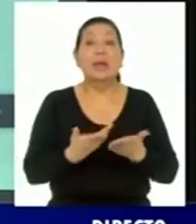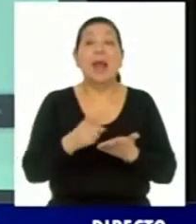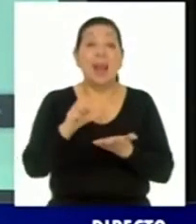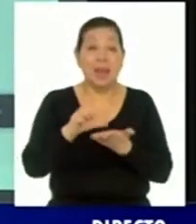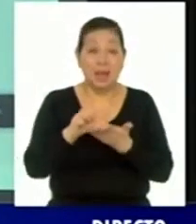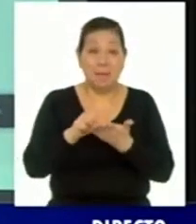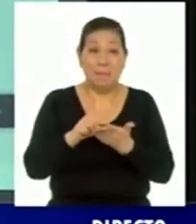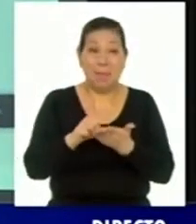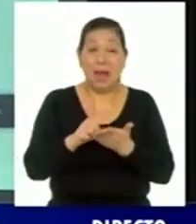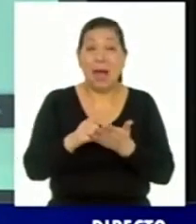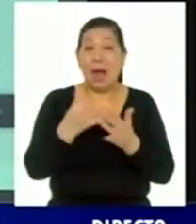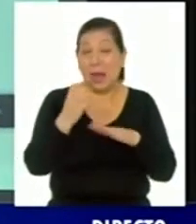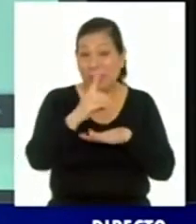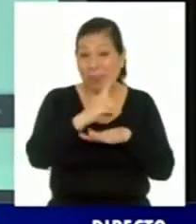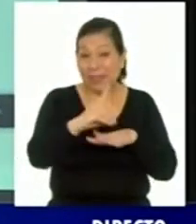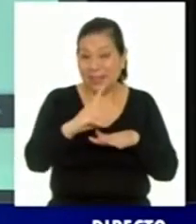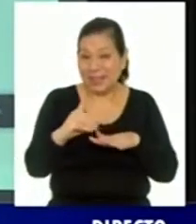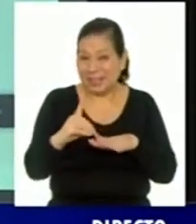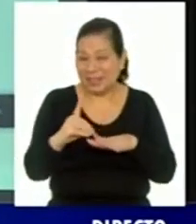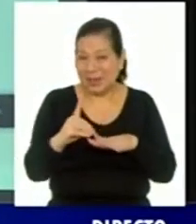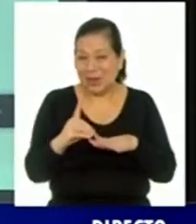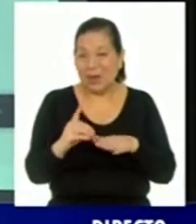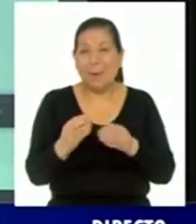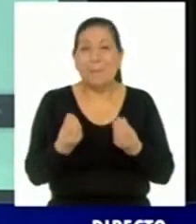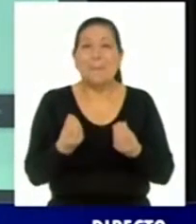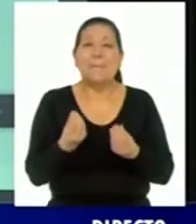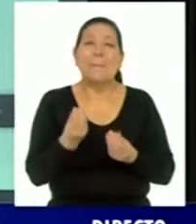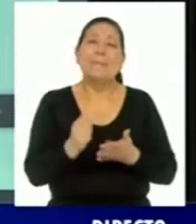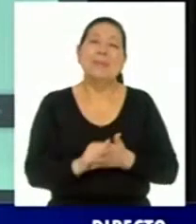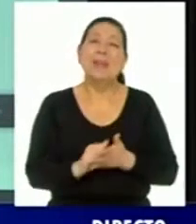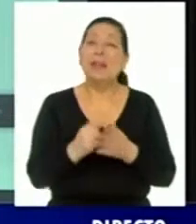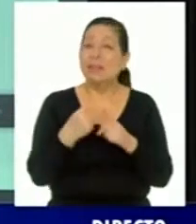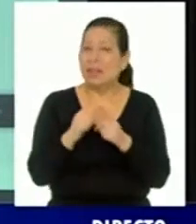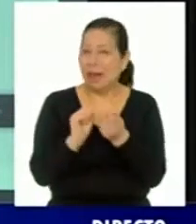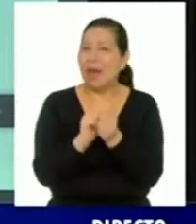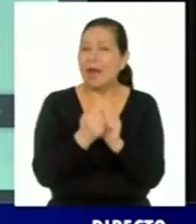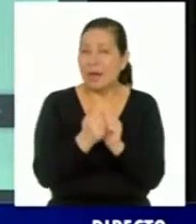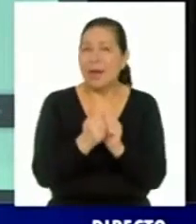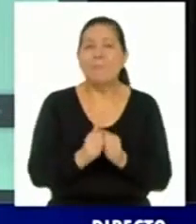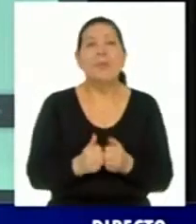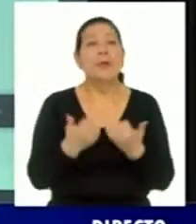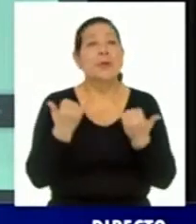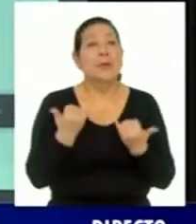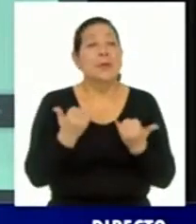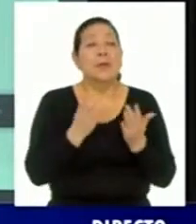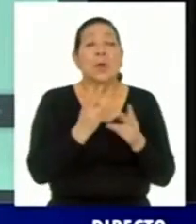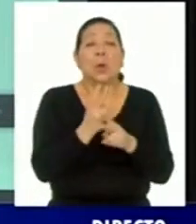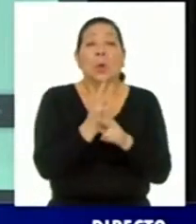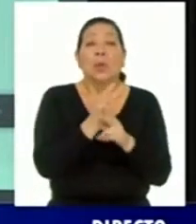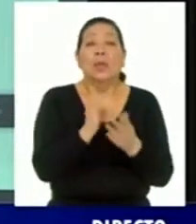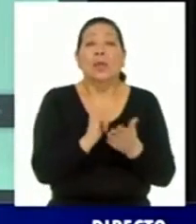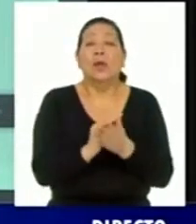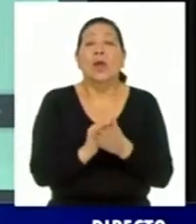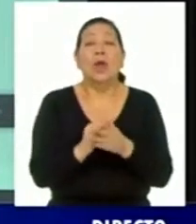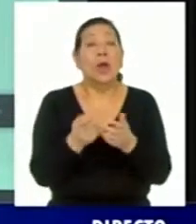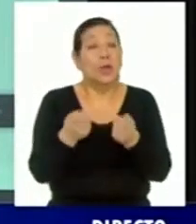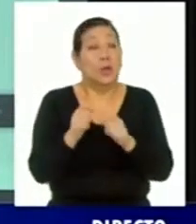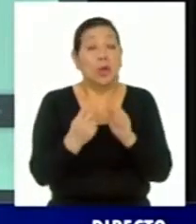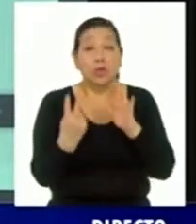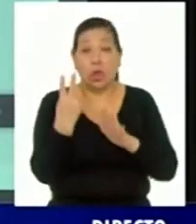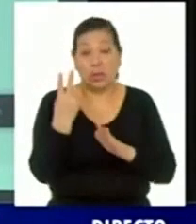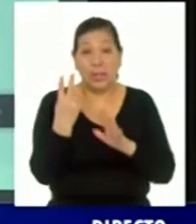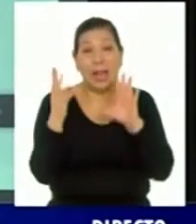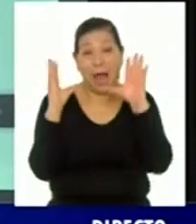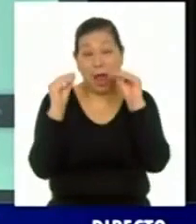incluye Lima Metropolitana. Aquí es donde hemos hecho las modificaciones en las medidas. El toque queda desde